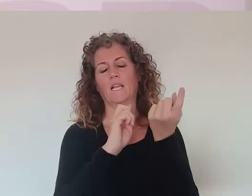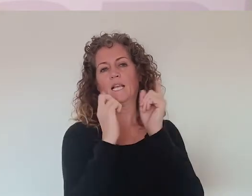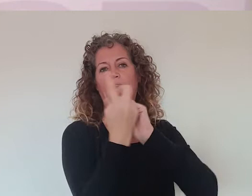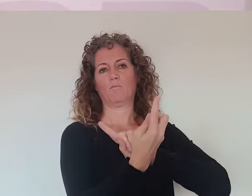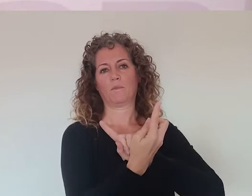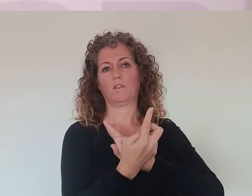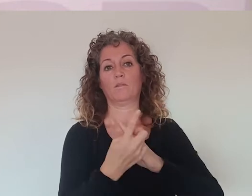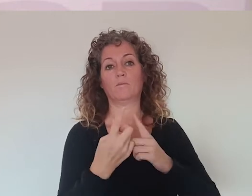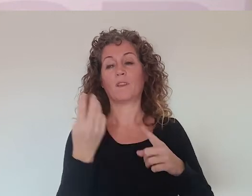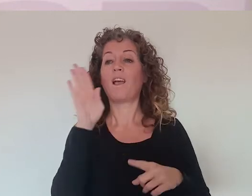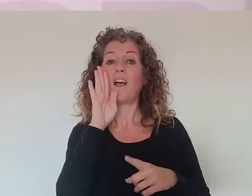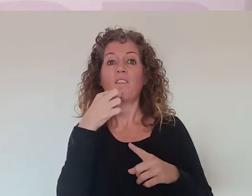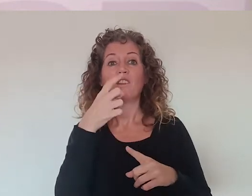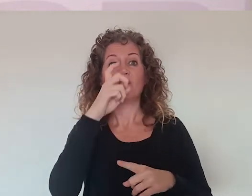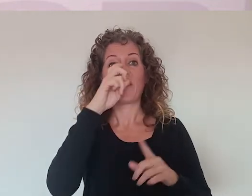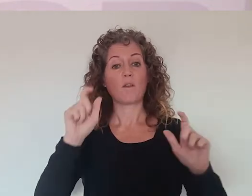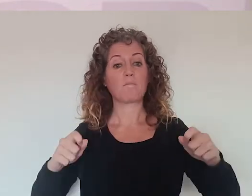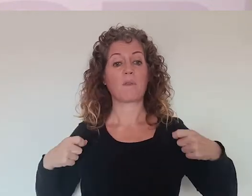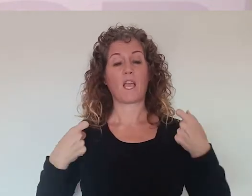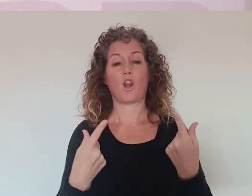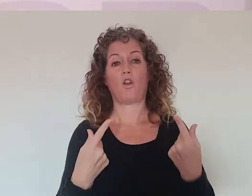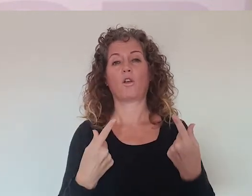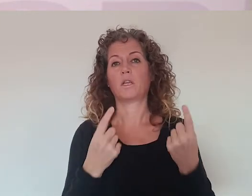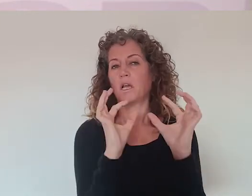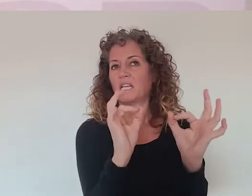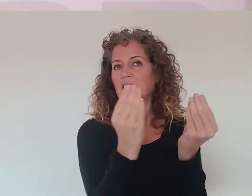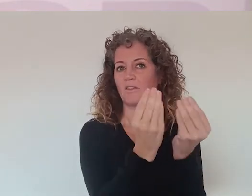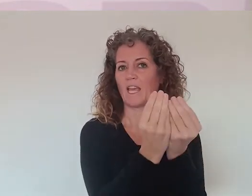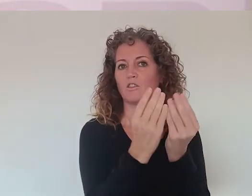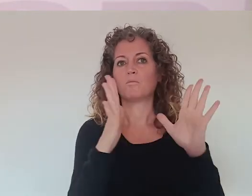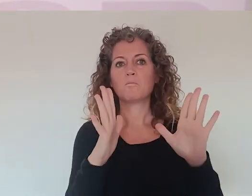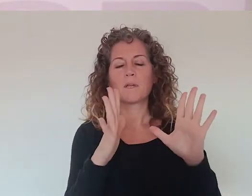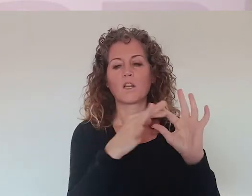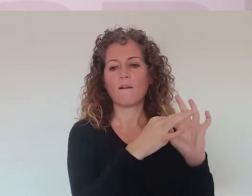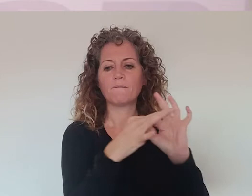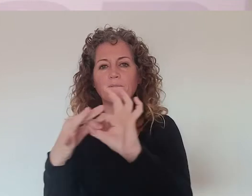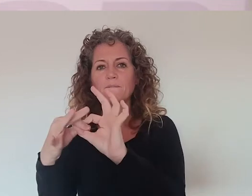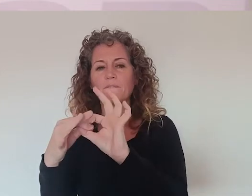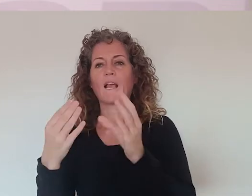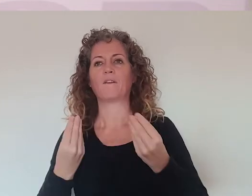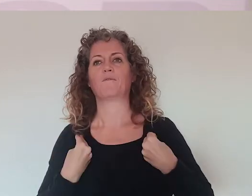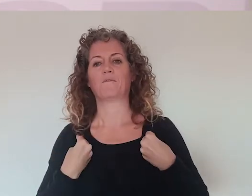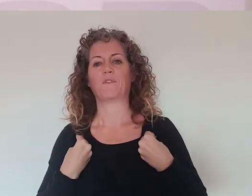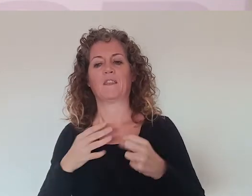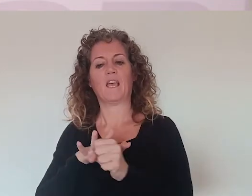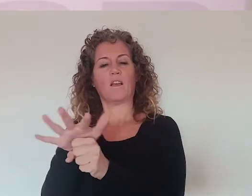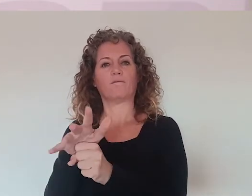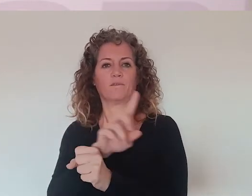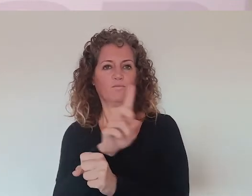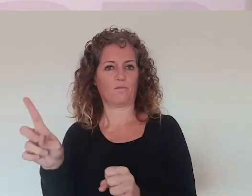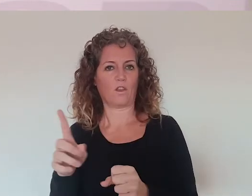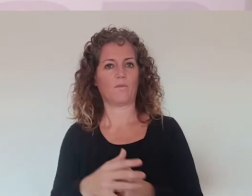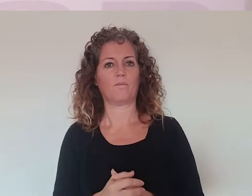decir, como decía antes, la edad biológica va a ser un elemento, una circunstancia que está ahí, pero no va a ser lo más determinante en nuestras trayectorias